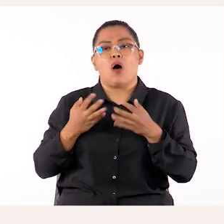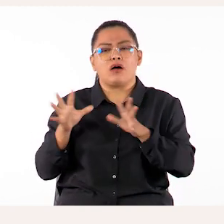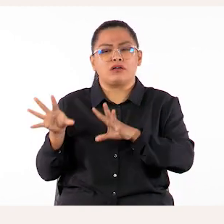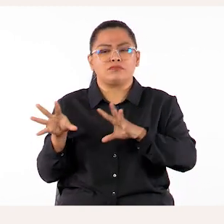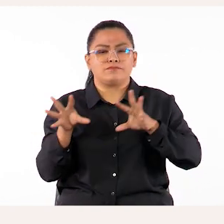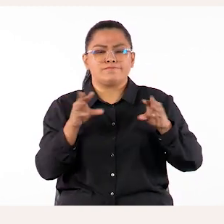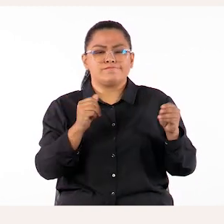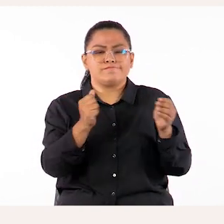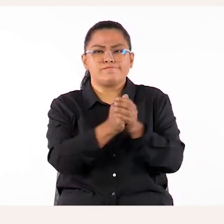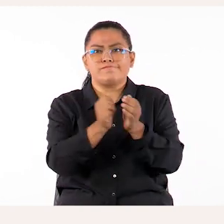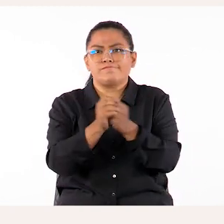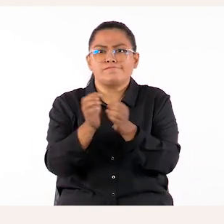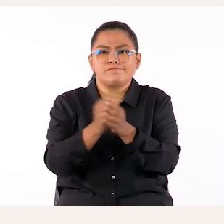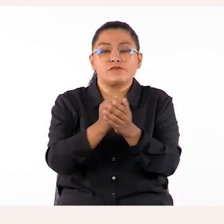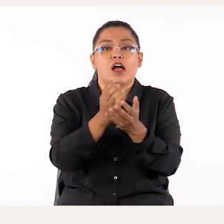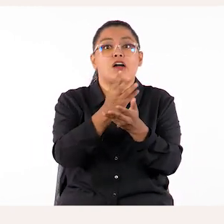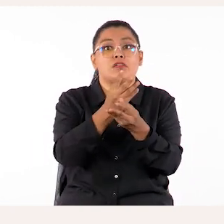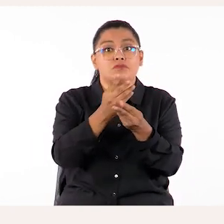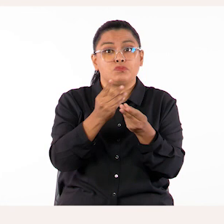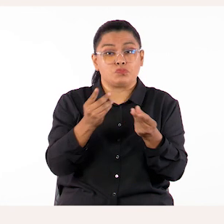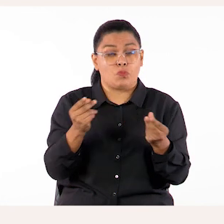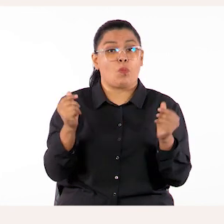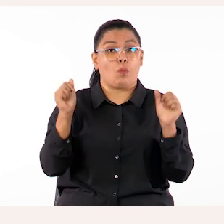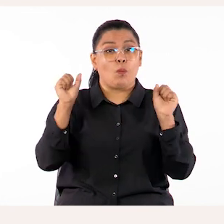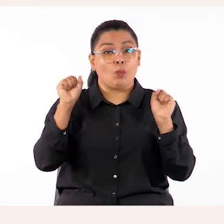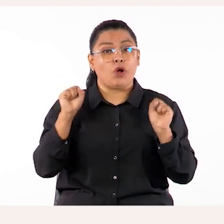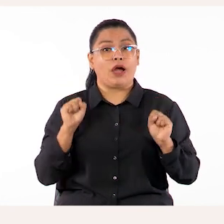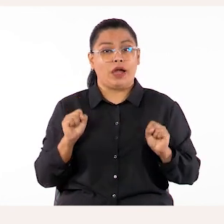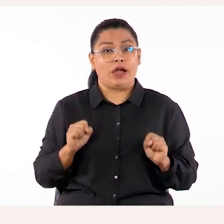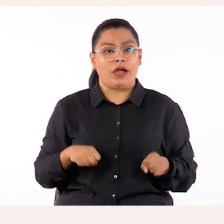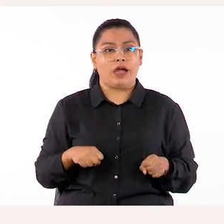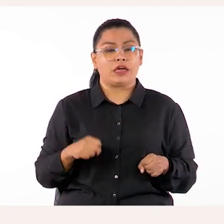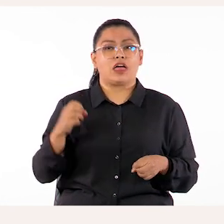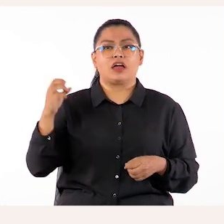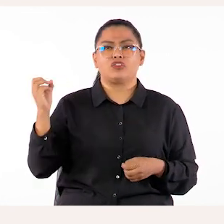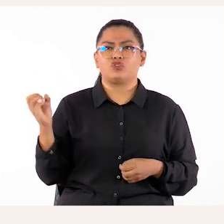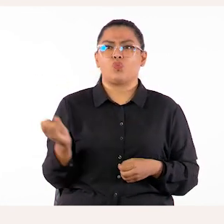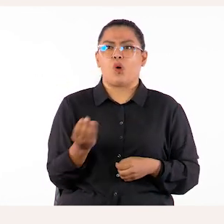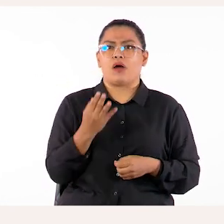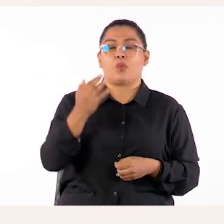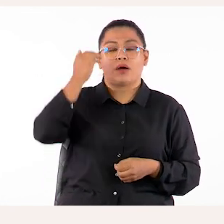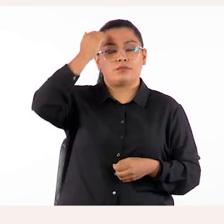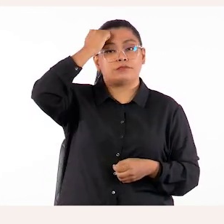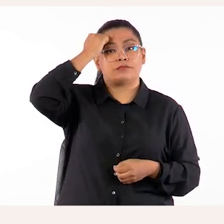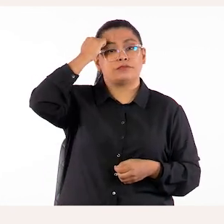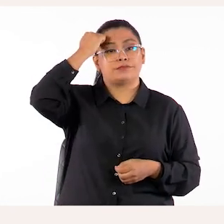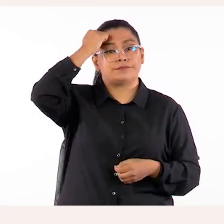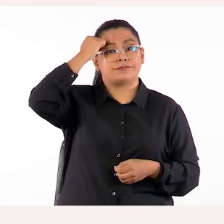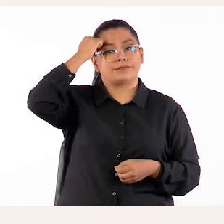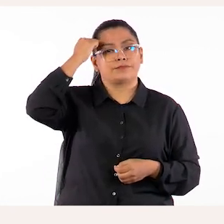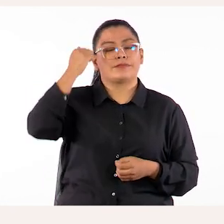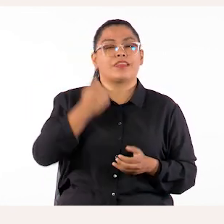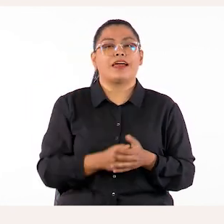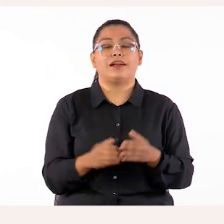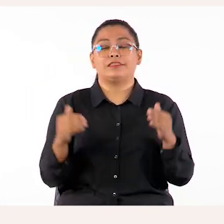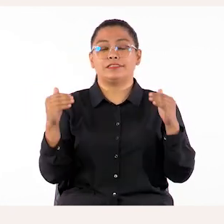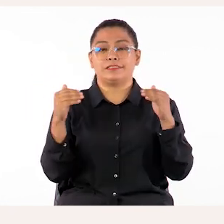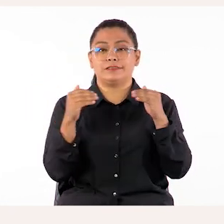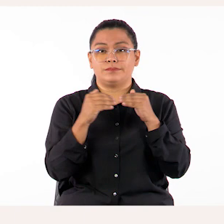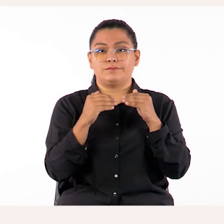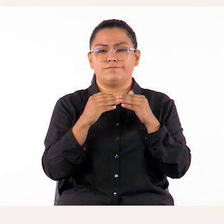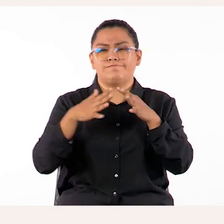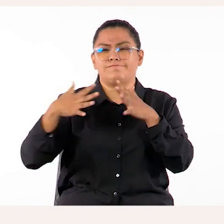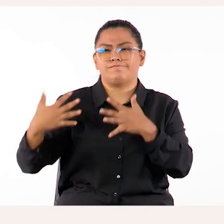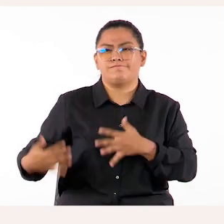problemas que la vida presenta y que sea productora de nuevo aprendizaje. Además, una buena